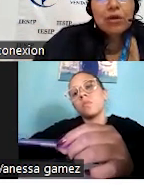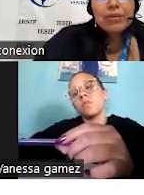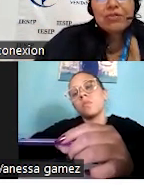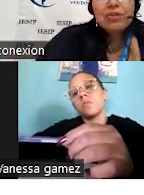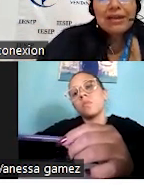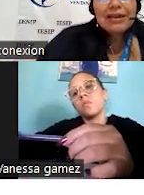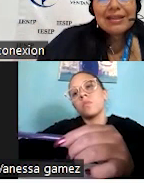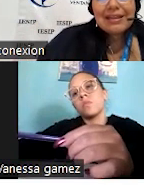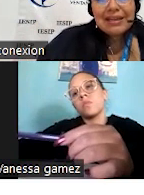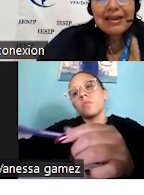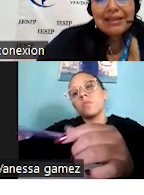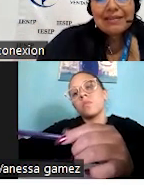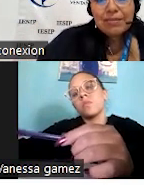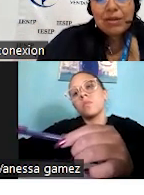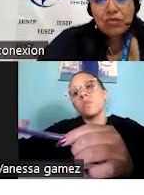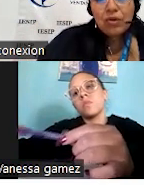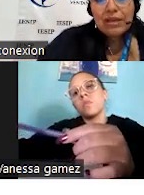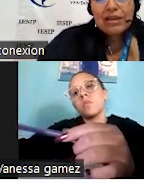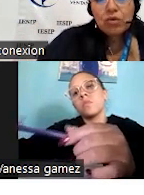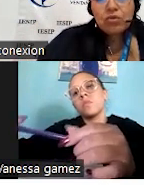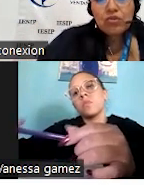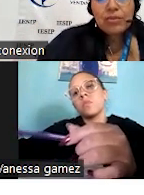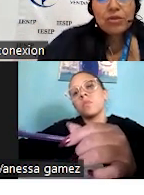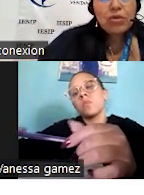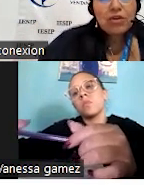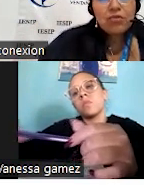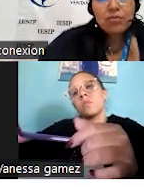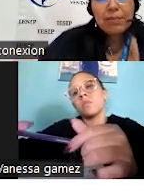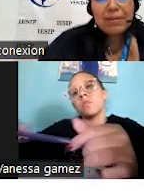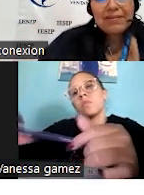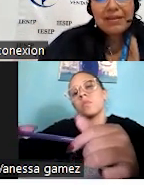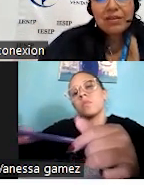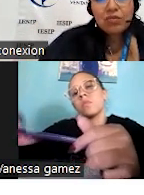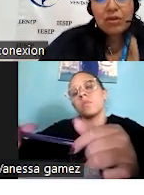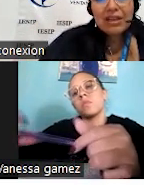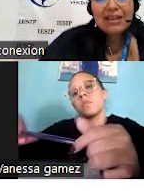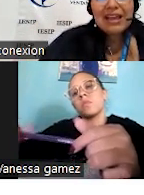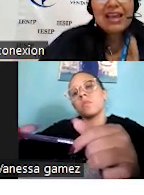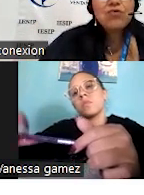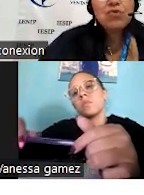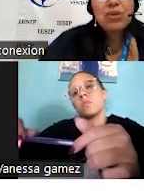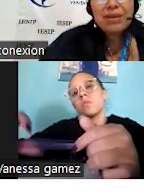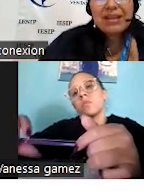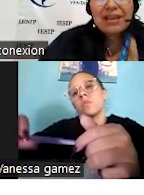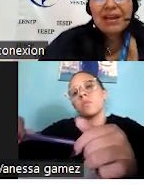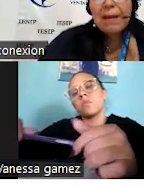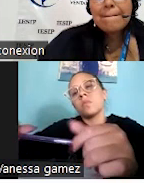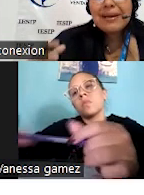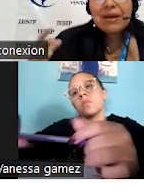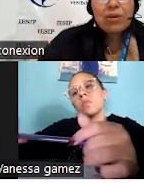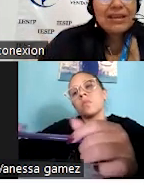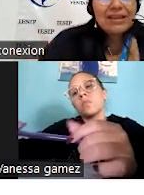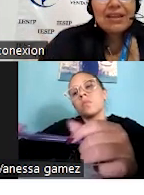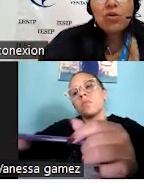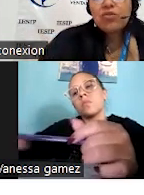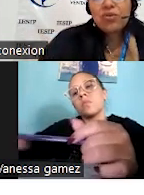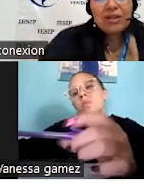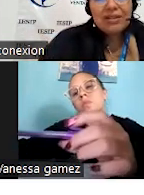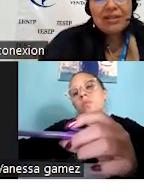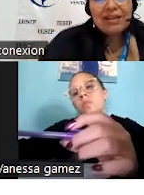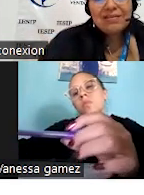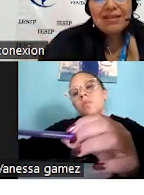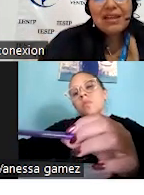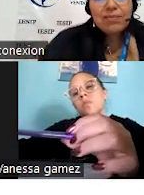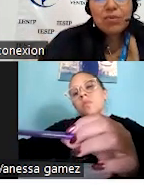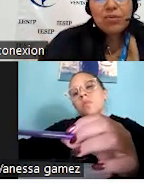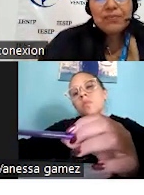La compresión de las características del servicio y el conocimiento de la forma de pensar de sus clientes es fundamental para cualquier negocio